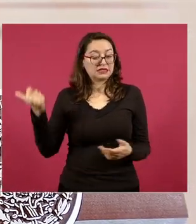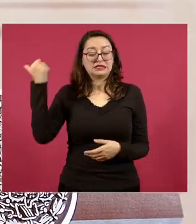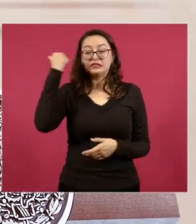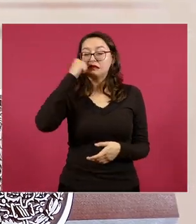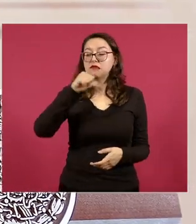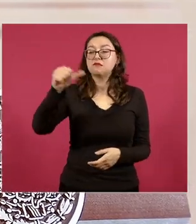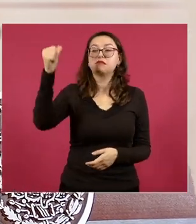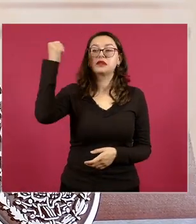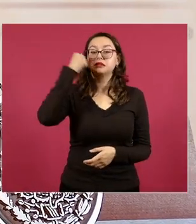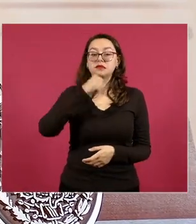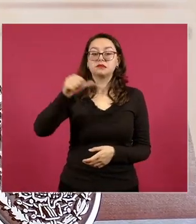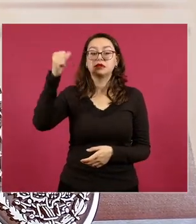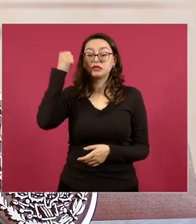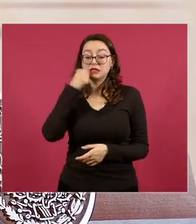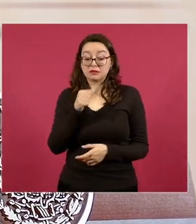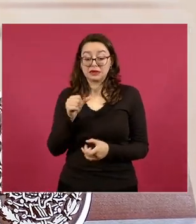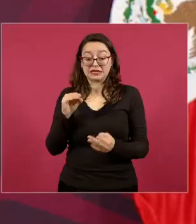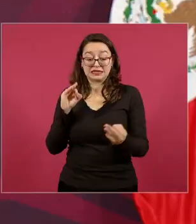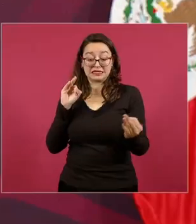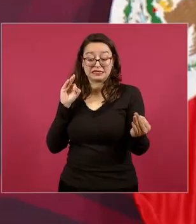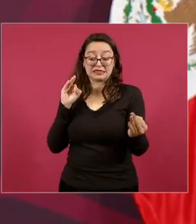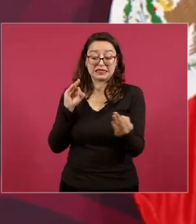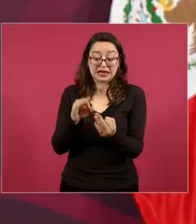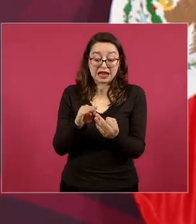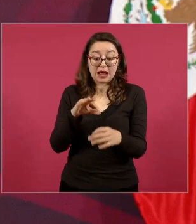sucesión presidencial